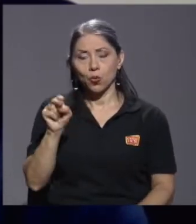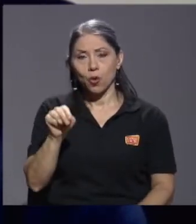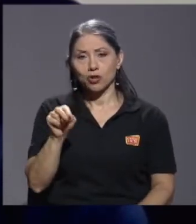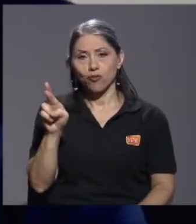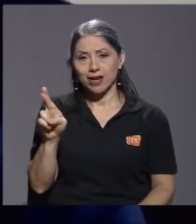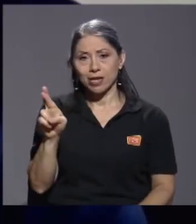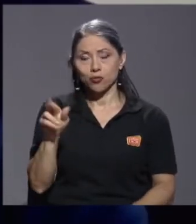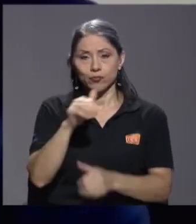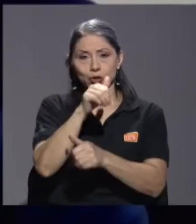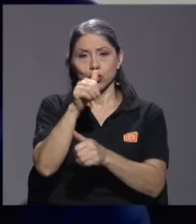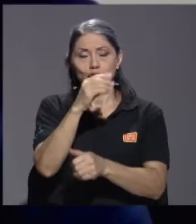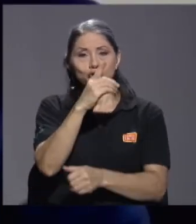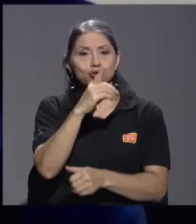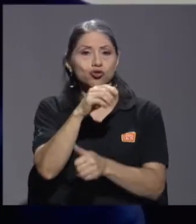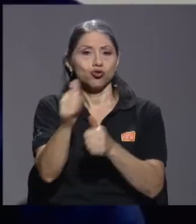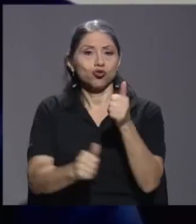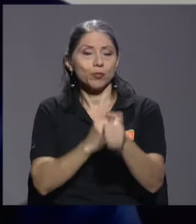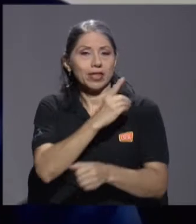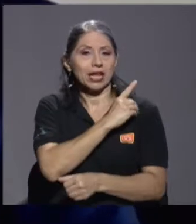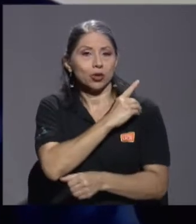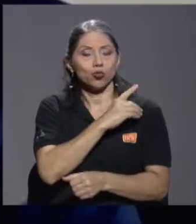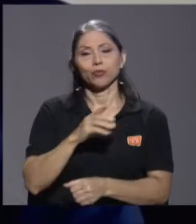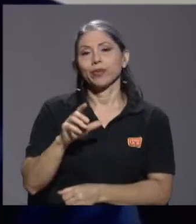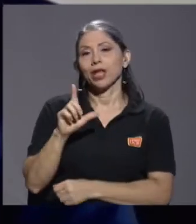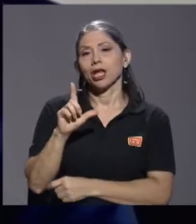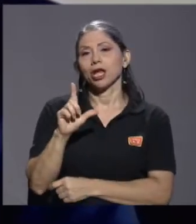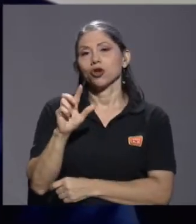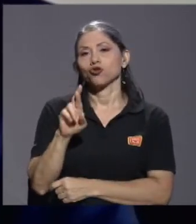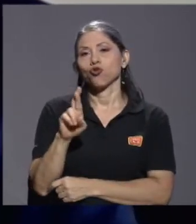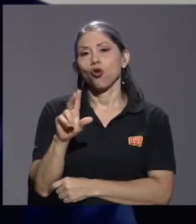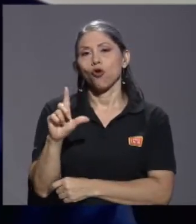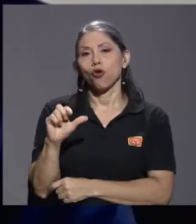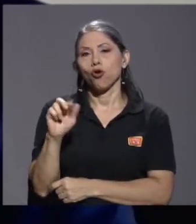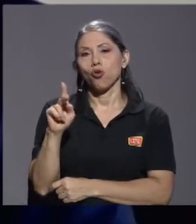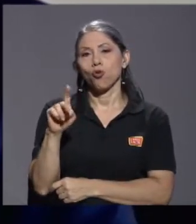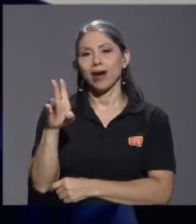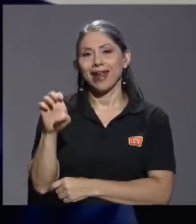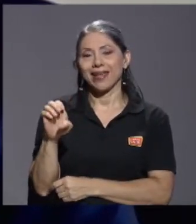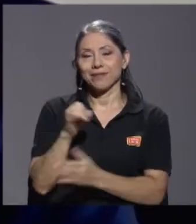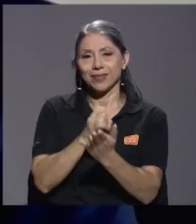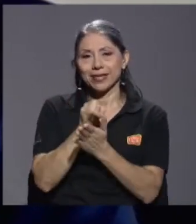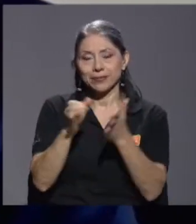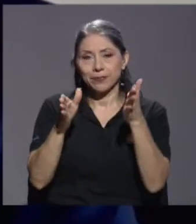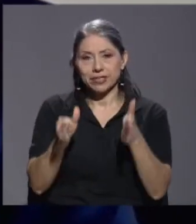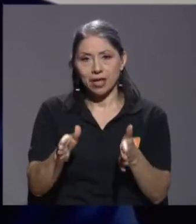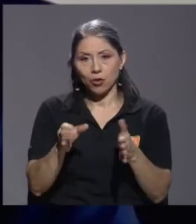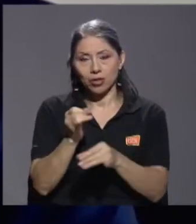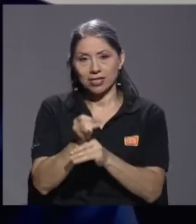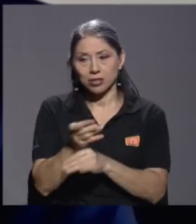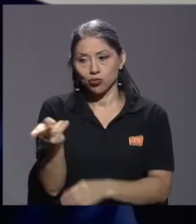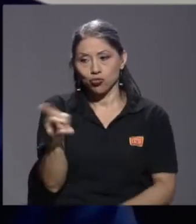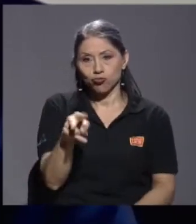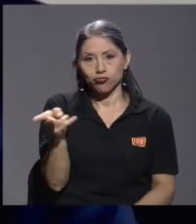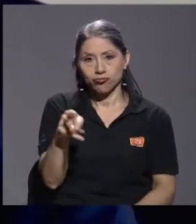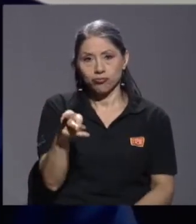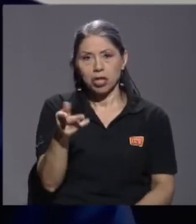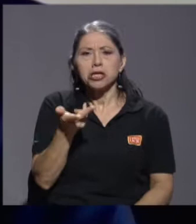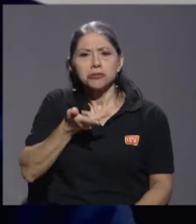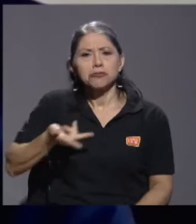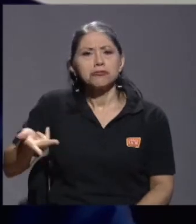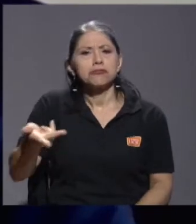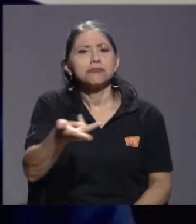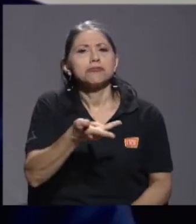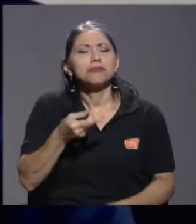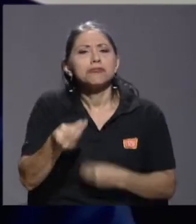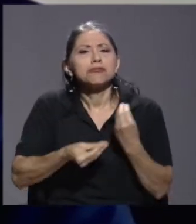el subdirector del instituto y Rudolf Luke es investigador del instituto. Y básicamente lo que vamos a hacer es